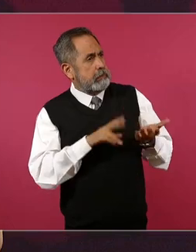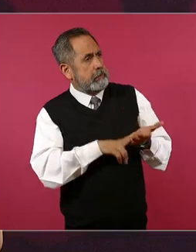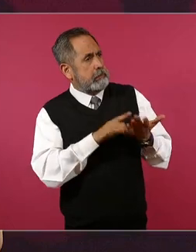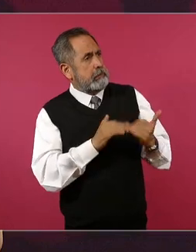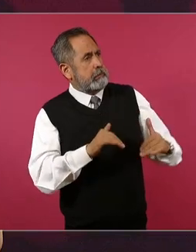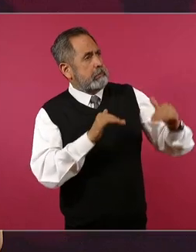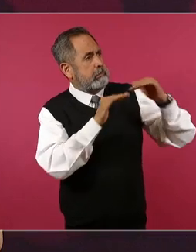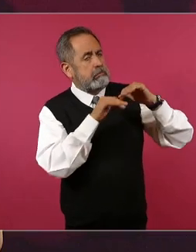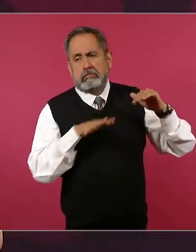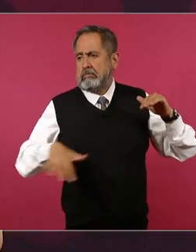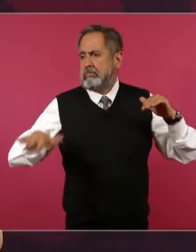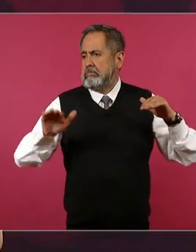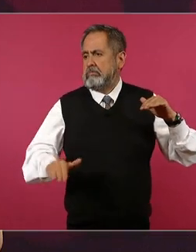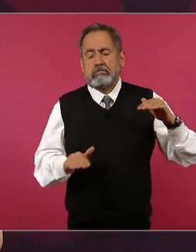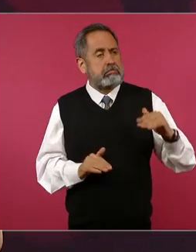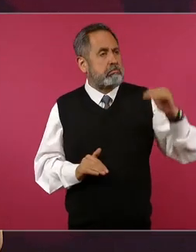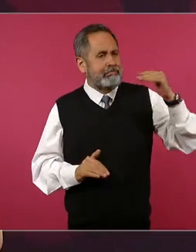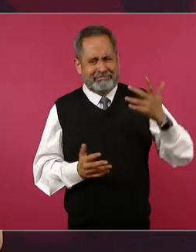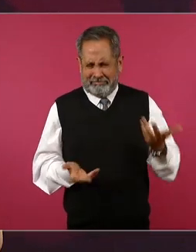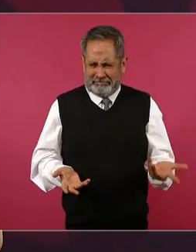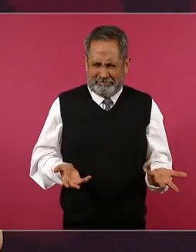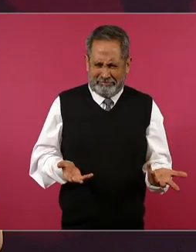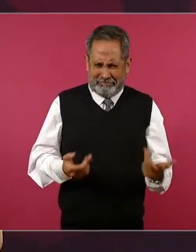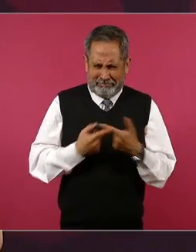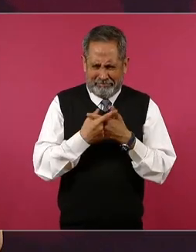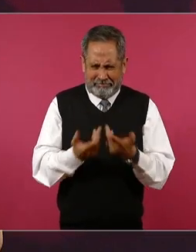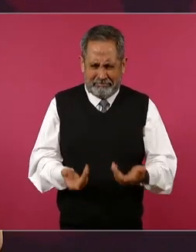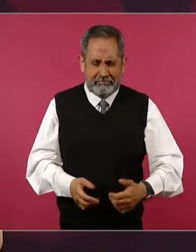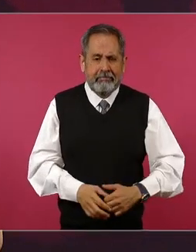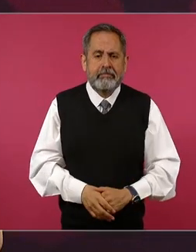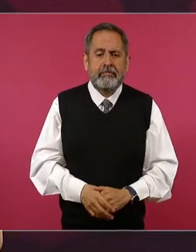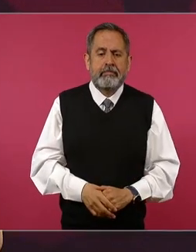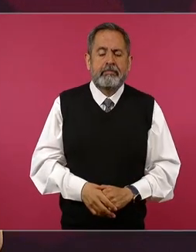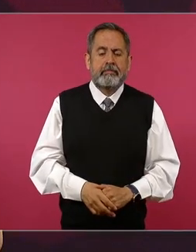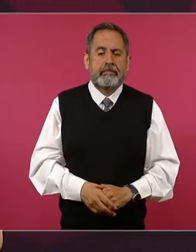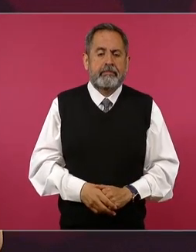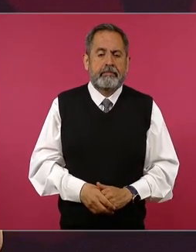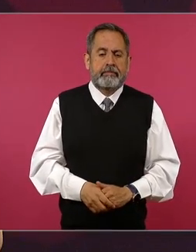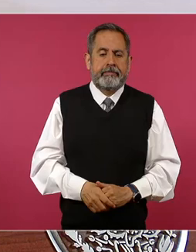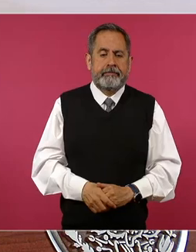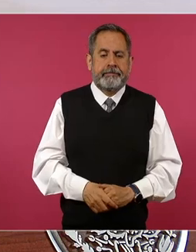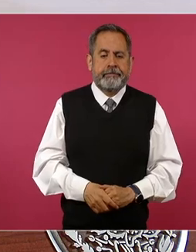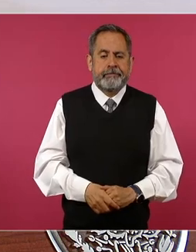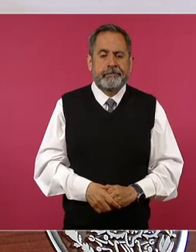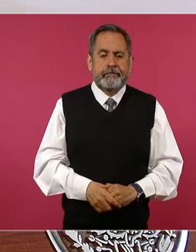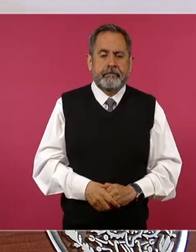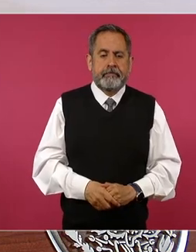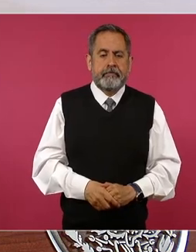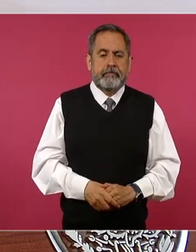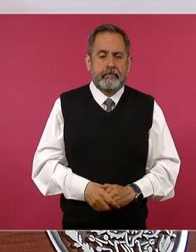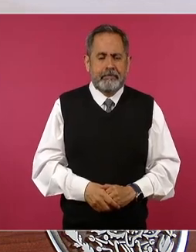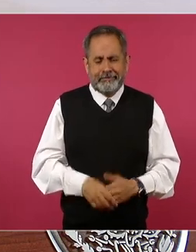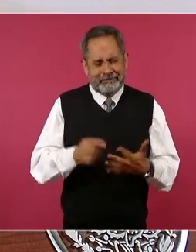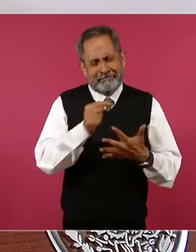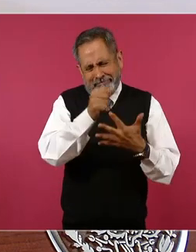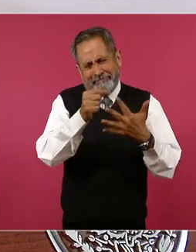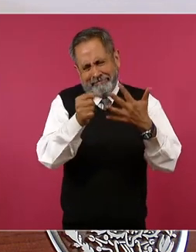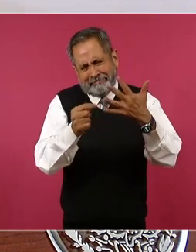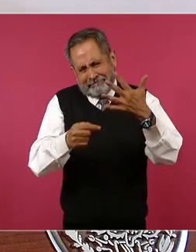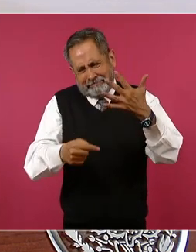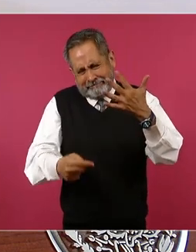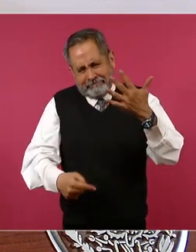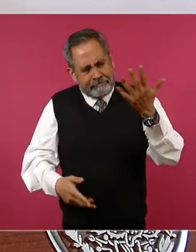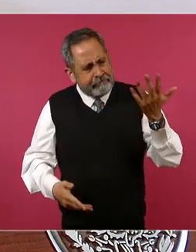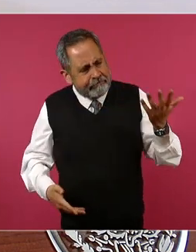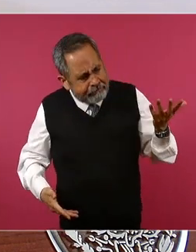muchas otras cosas